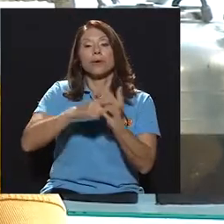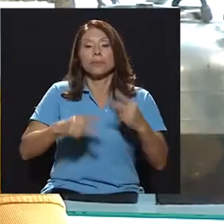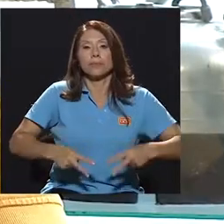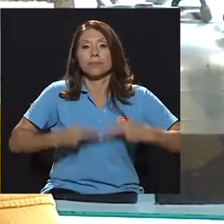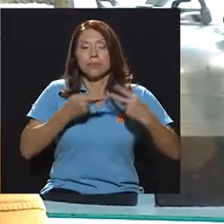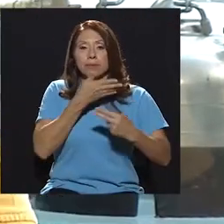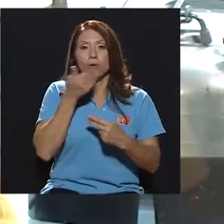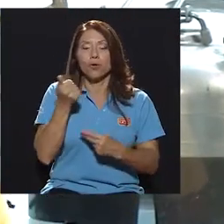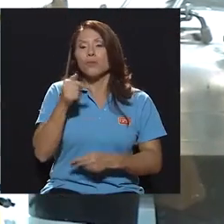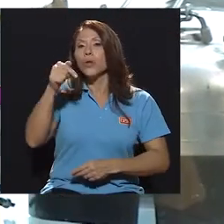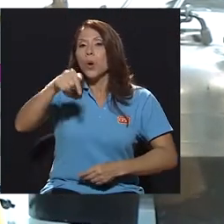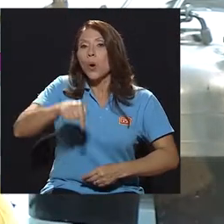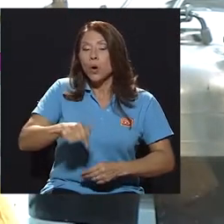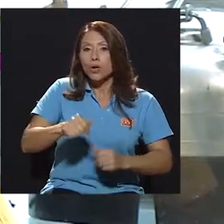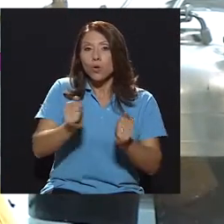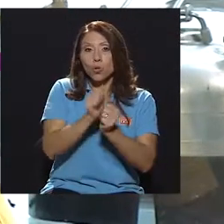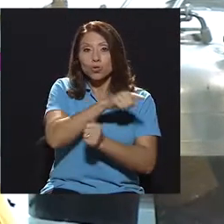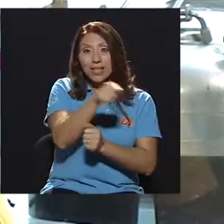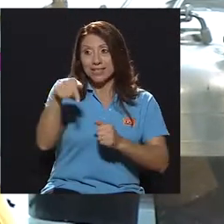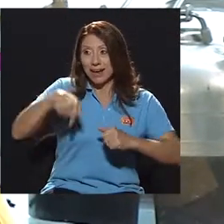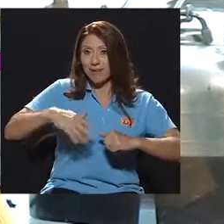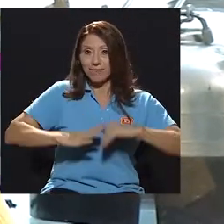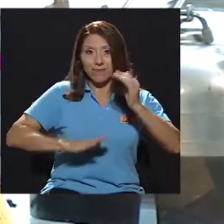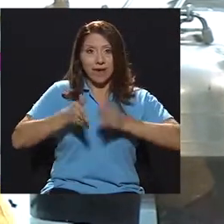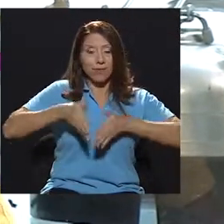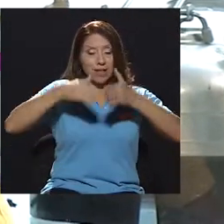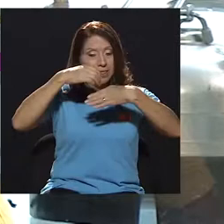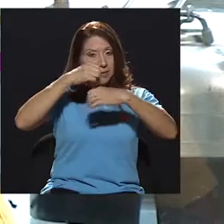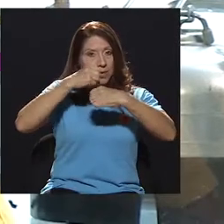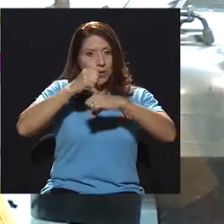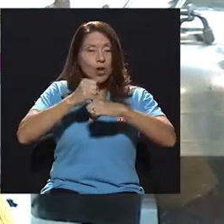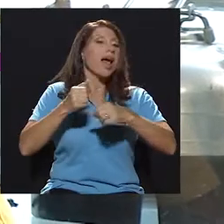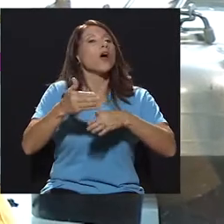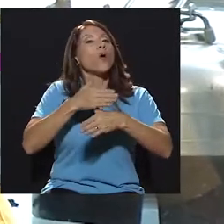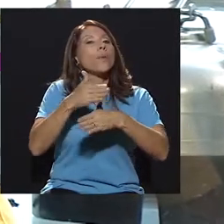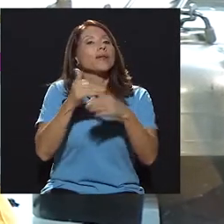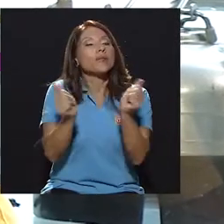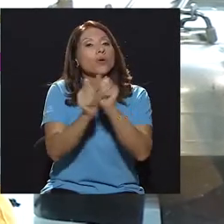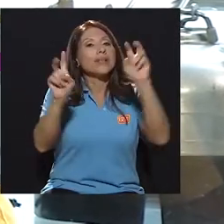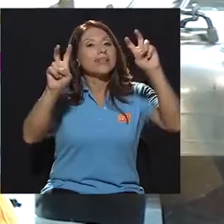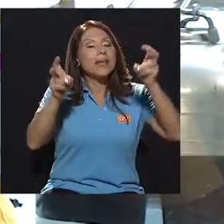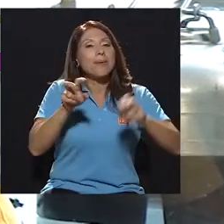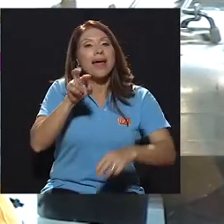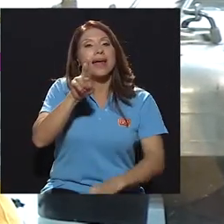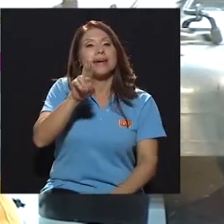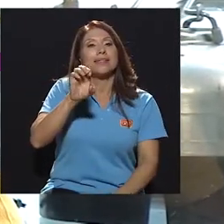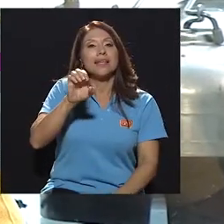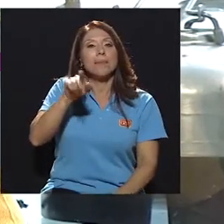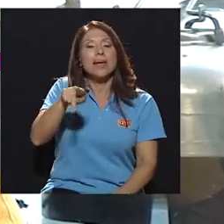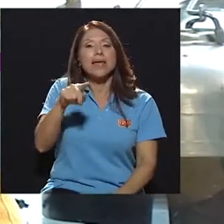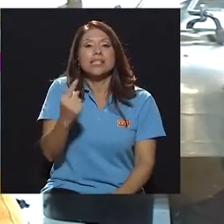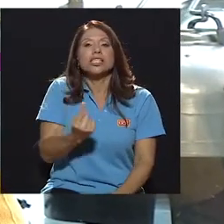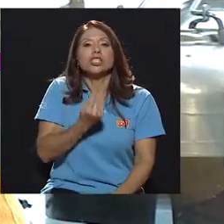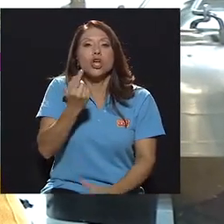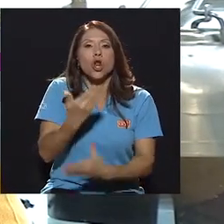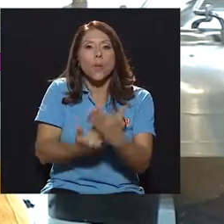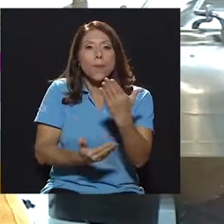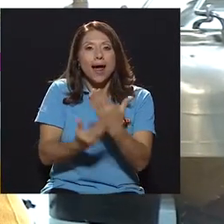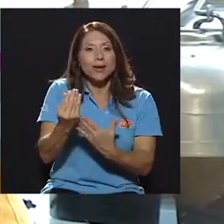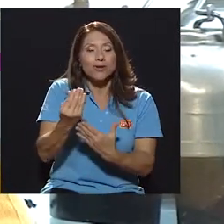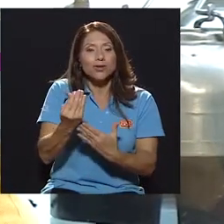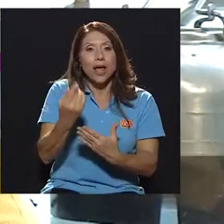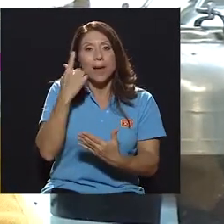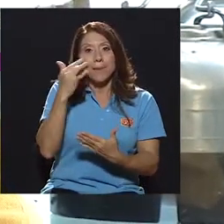Somos Vivir Mejor y el día de hoy estamos con ustedes acá en la Facultad de Microbiología compartiendo el tema de RCP Solo